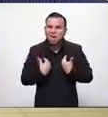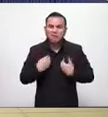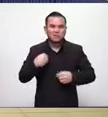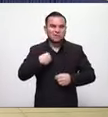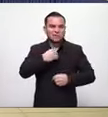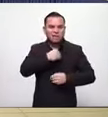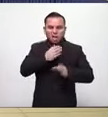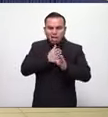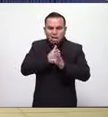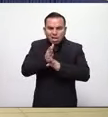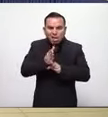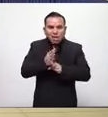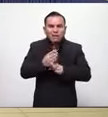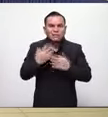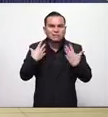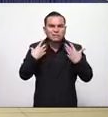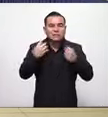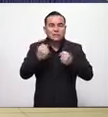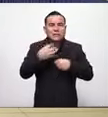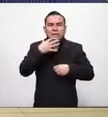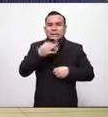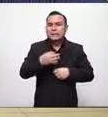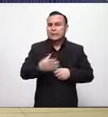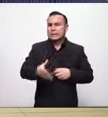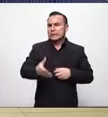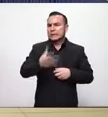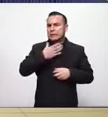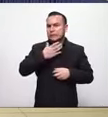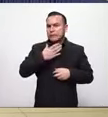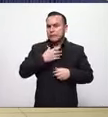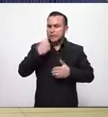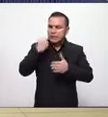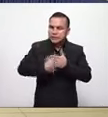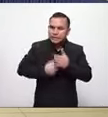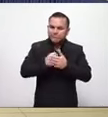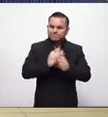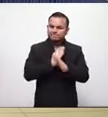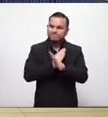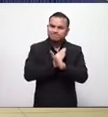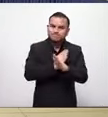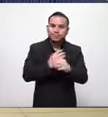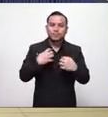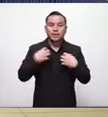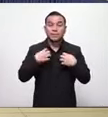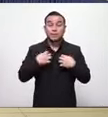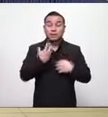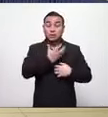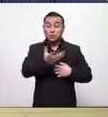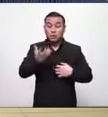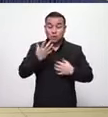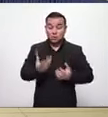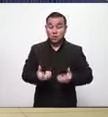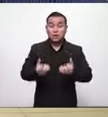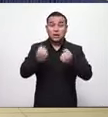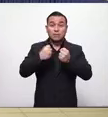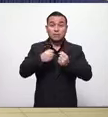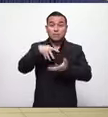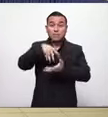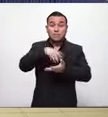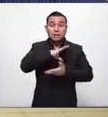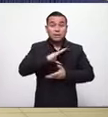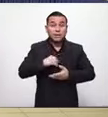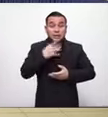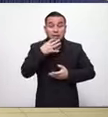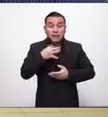titanes que están en la línea en primera línea defendiendo las vidas de los salvadoreños y que por